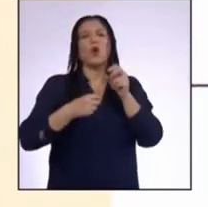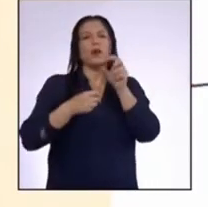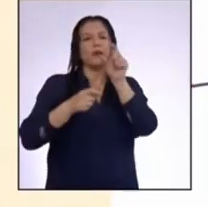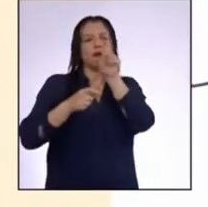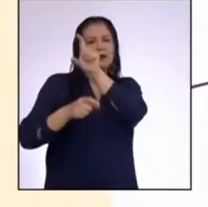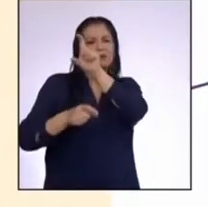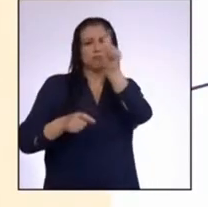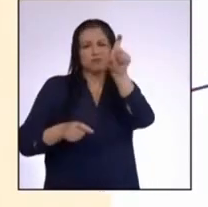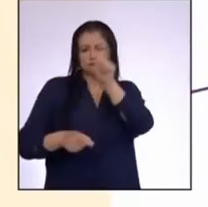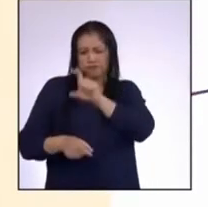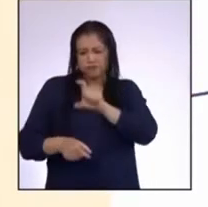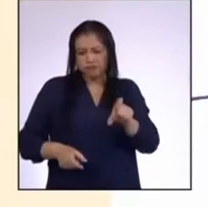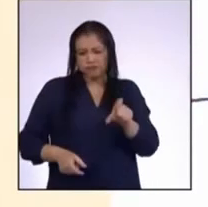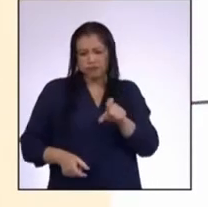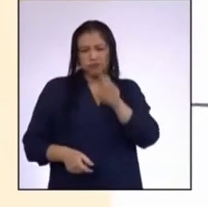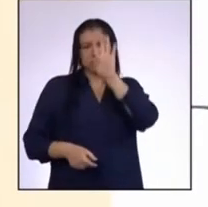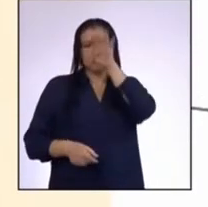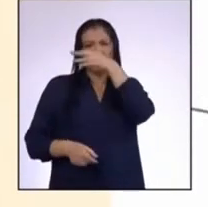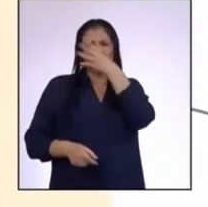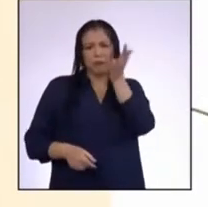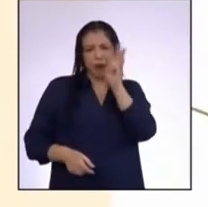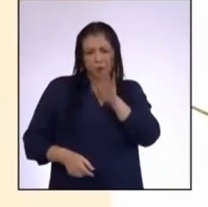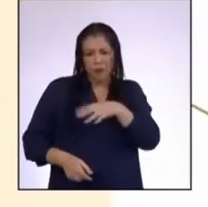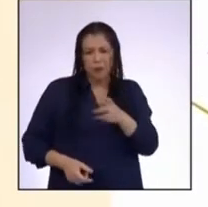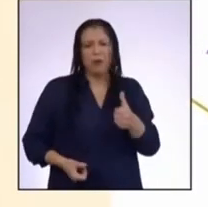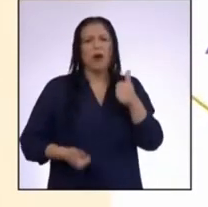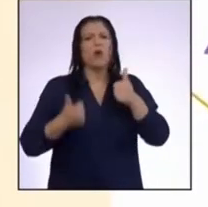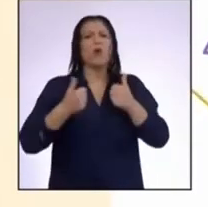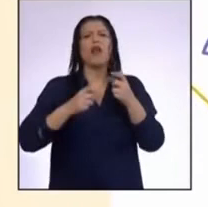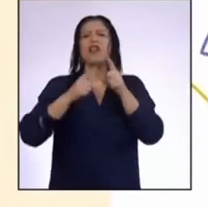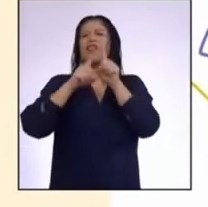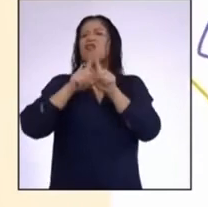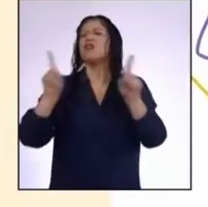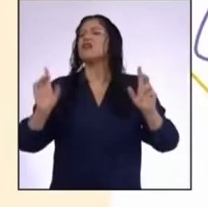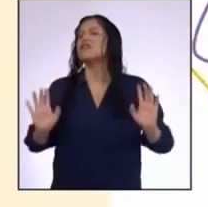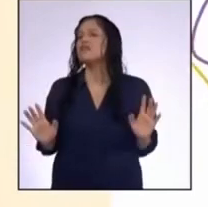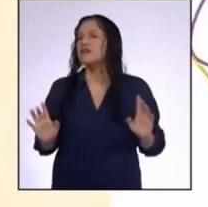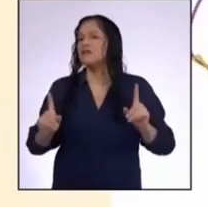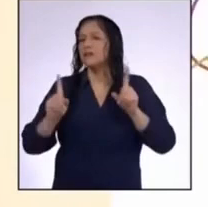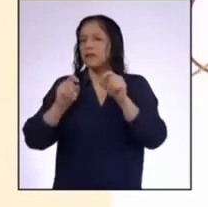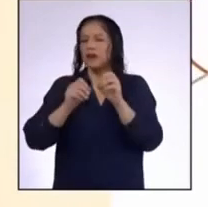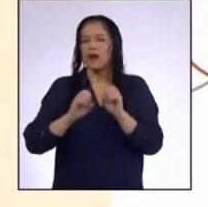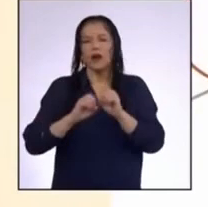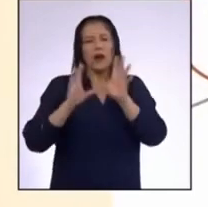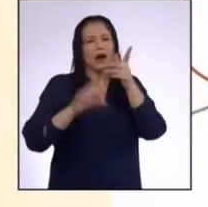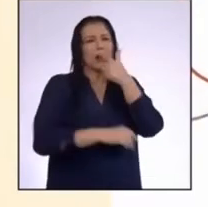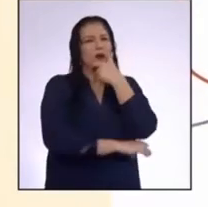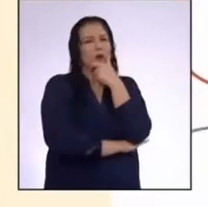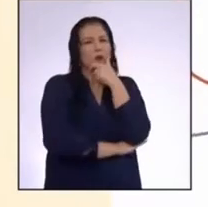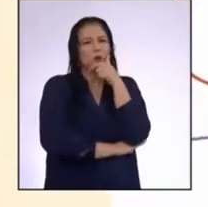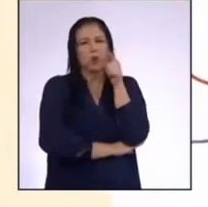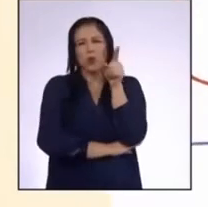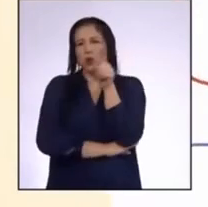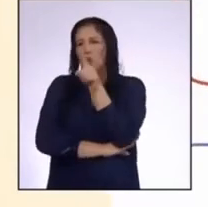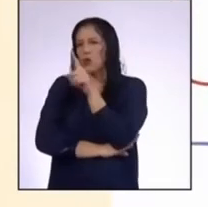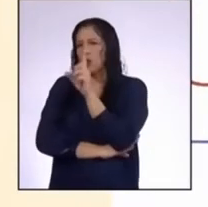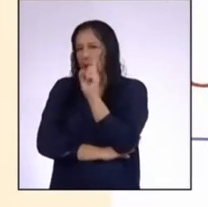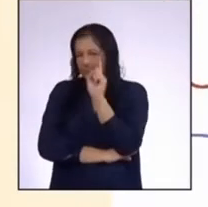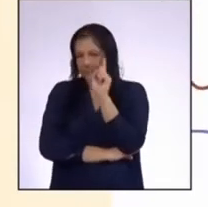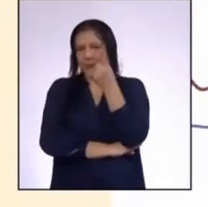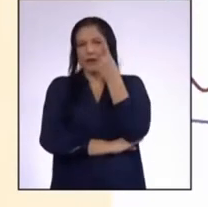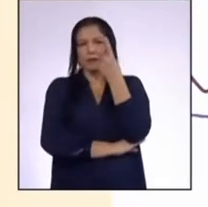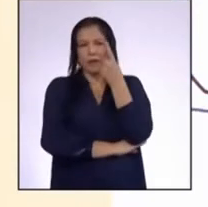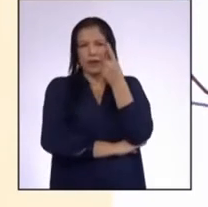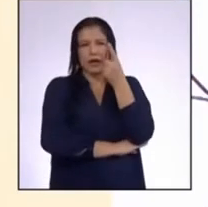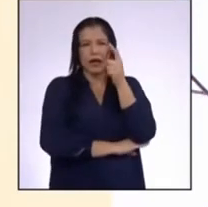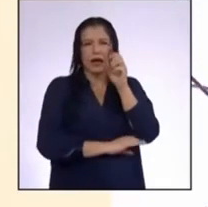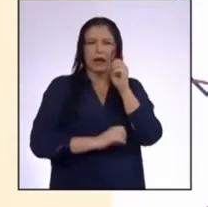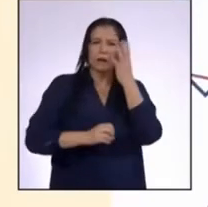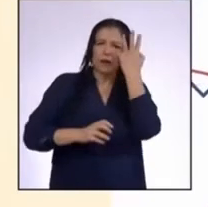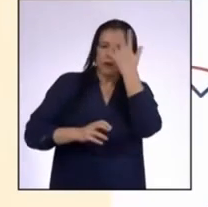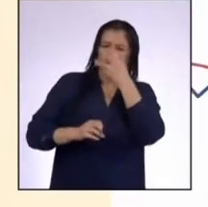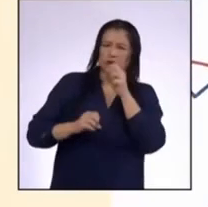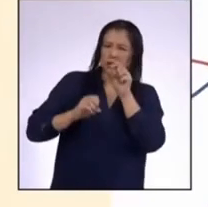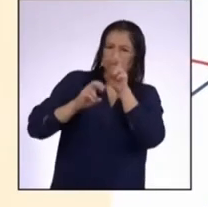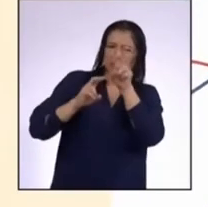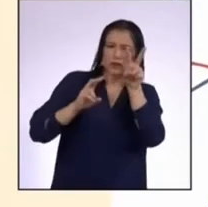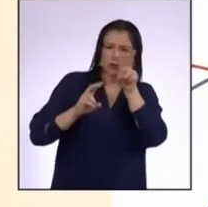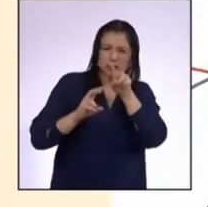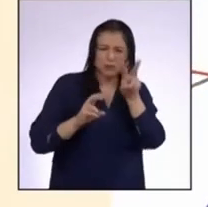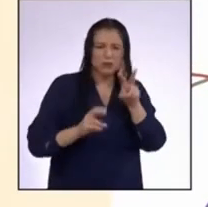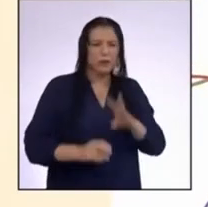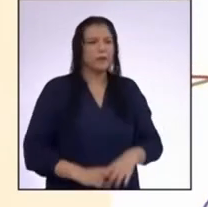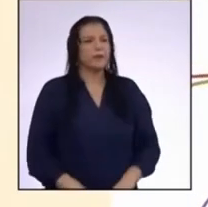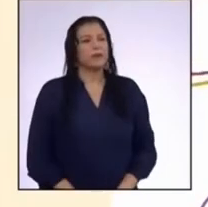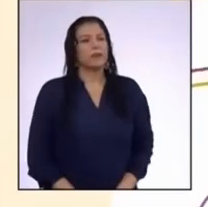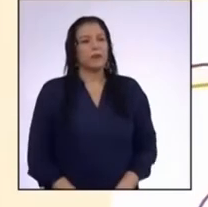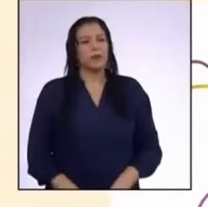ves entre esta y la versión final? Bueno, profesora, claramente la forma original es mejor y más atractiva Es más